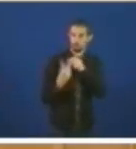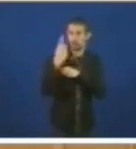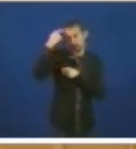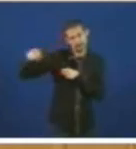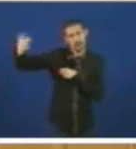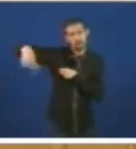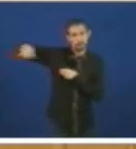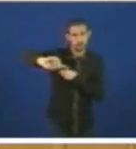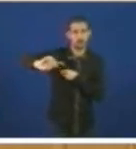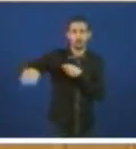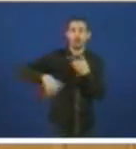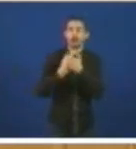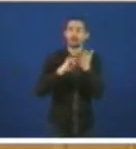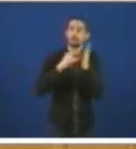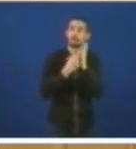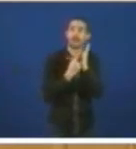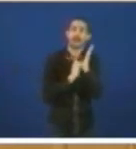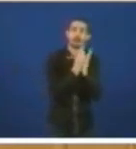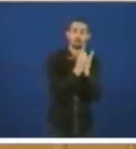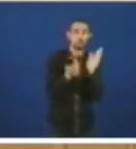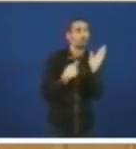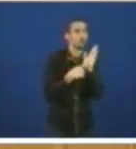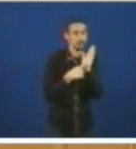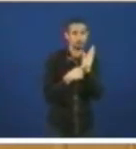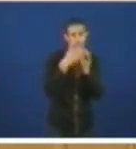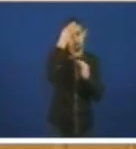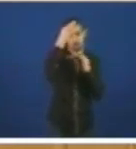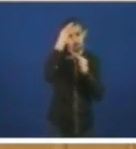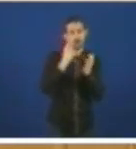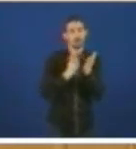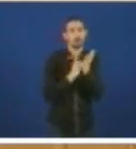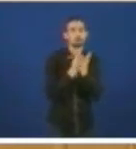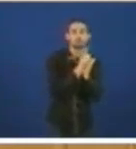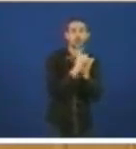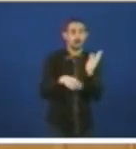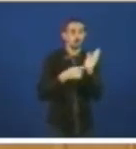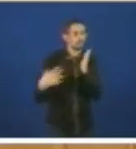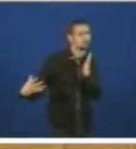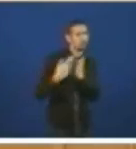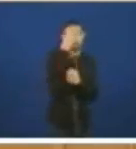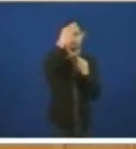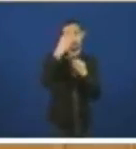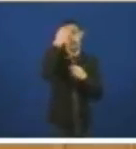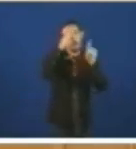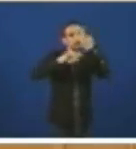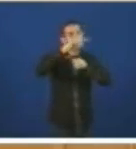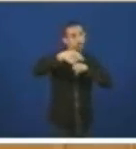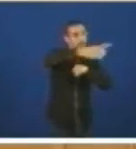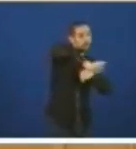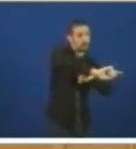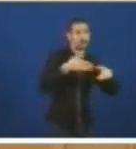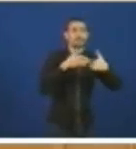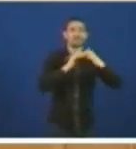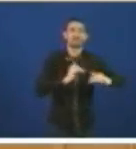e aí está un plan concreto completo con unha folha de ruta e aí se incluye desde logo a súa preocupación o dique flotante